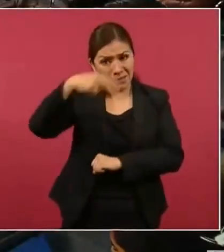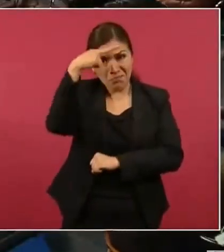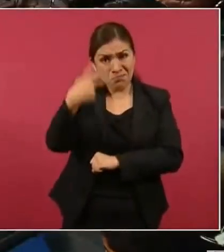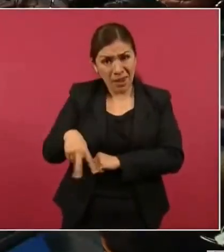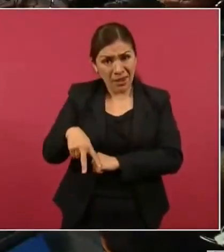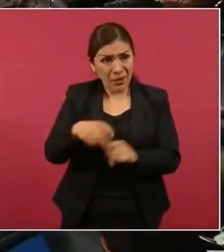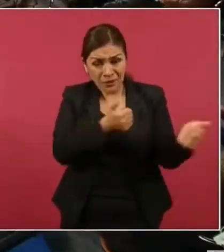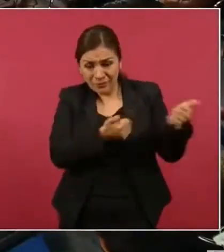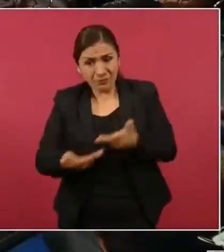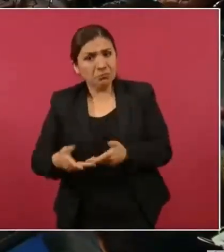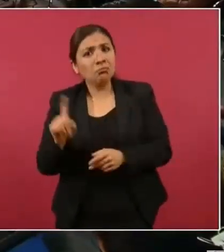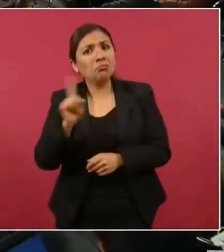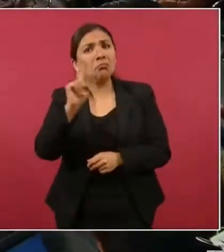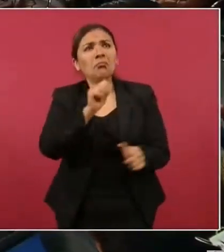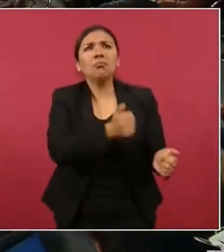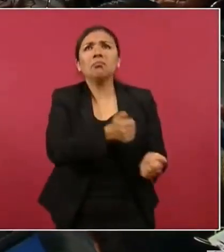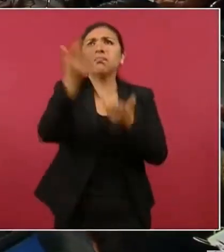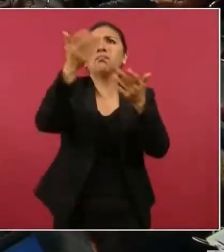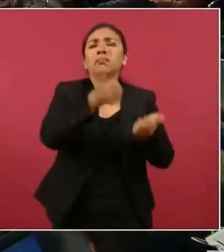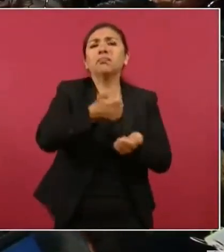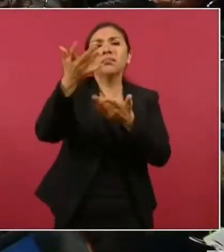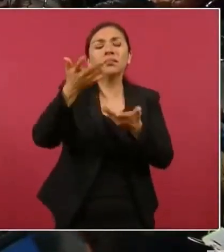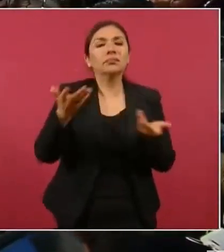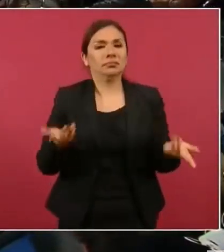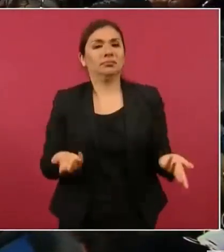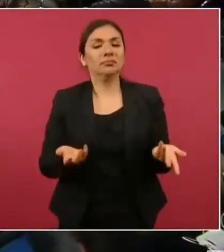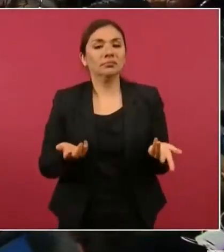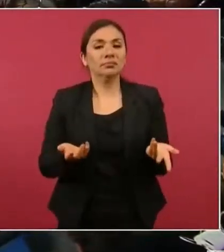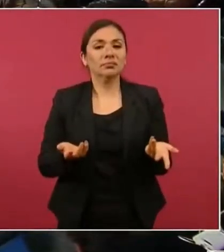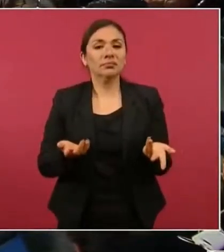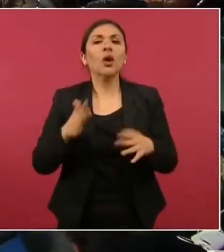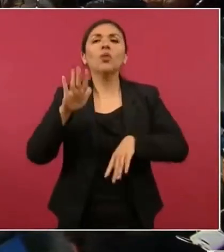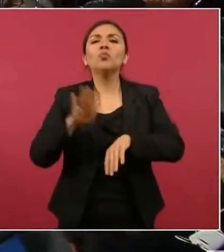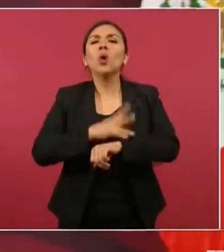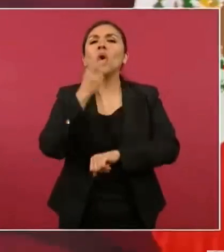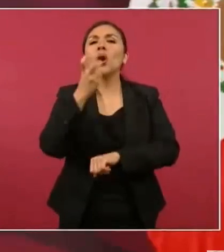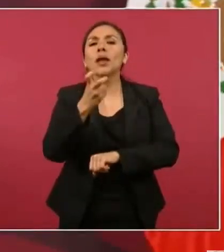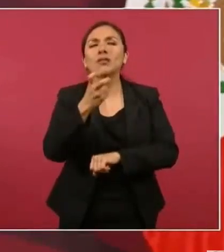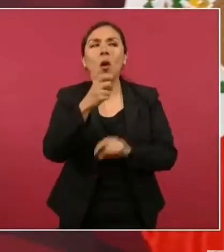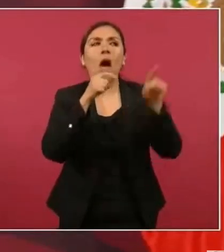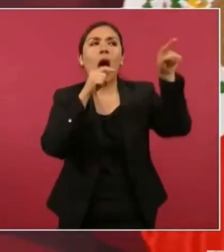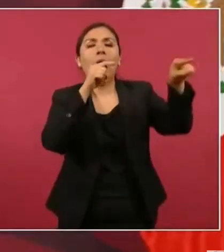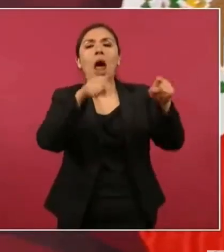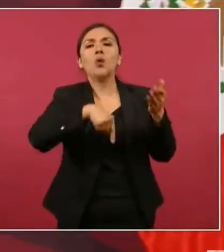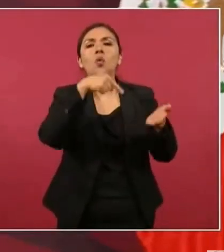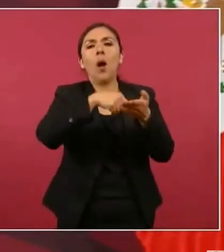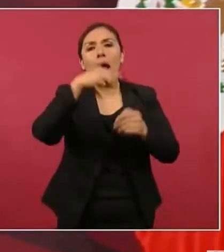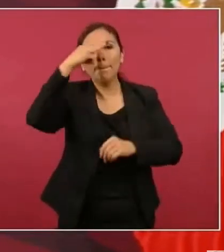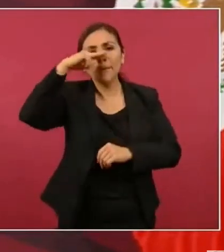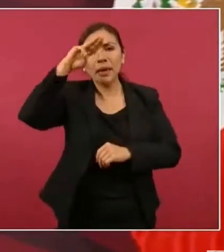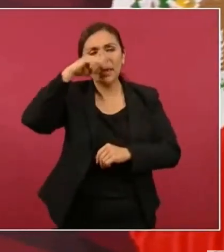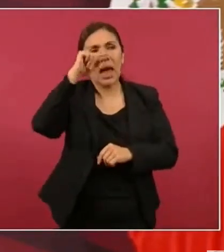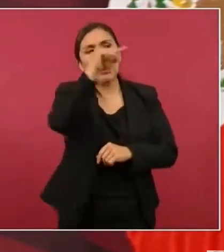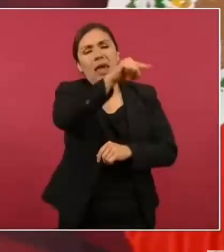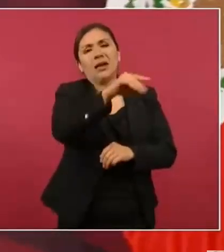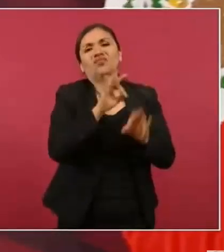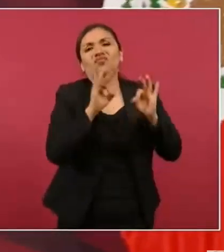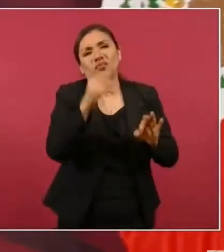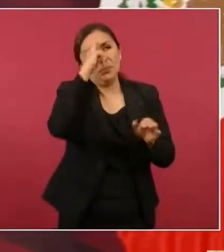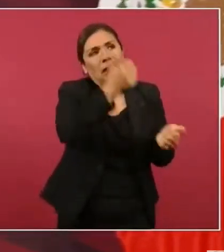interno. Por eso buscaron Mexicali para